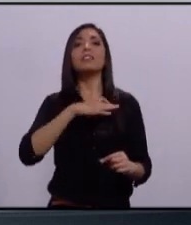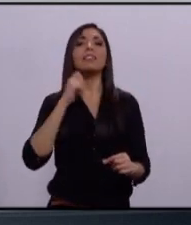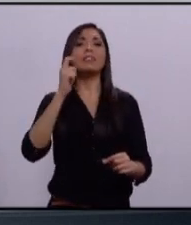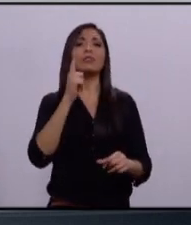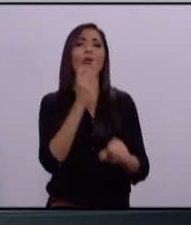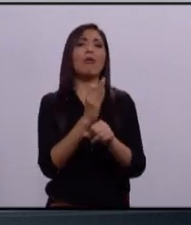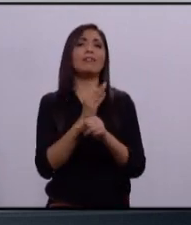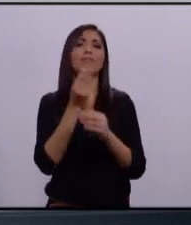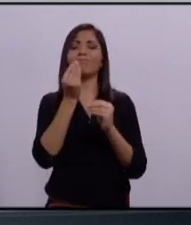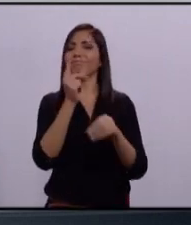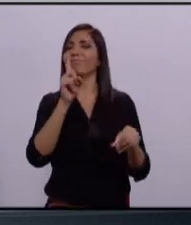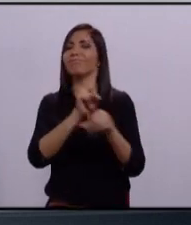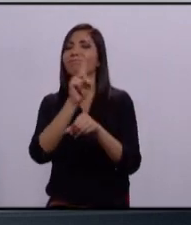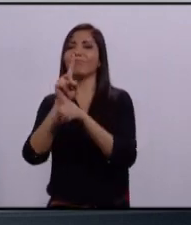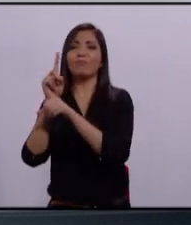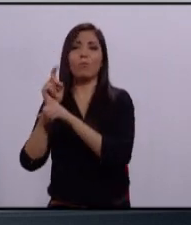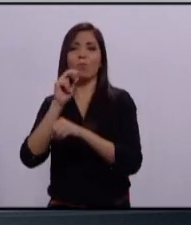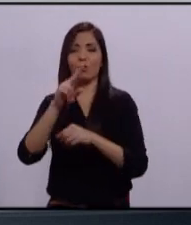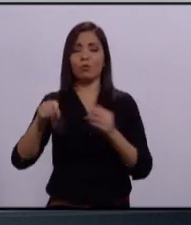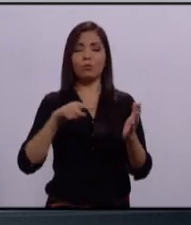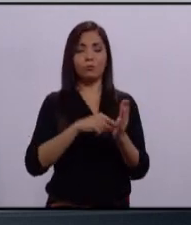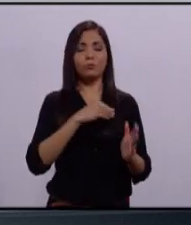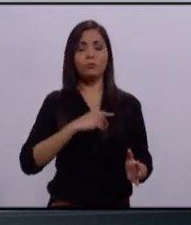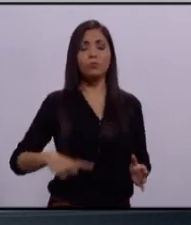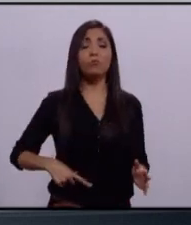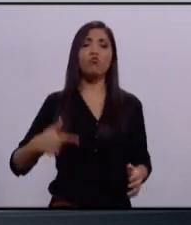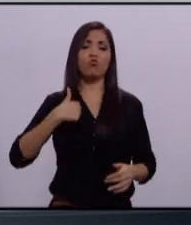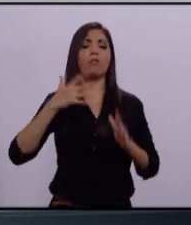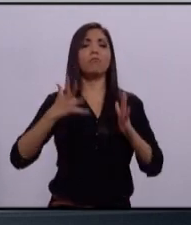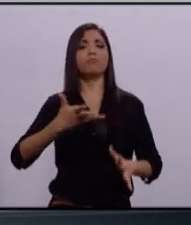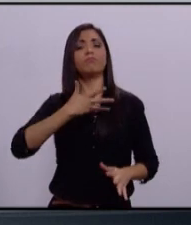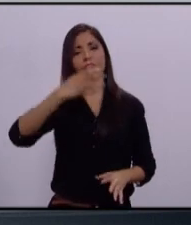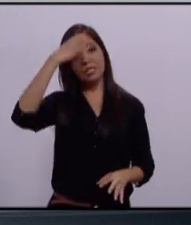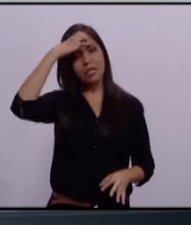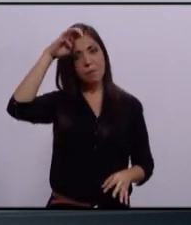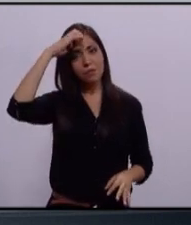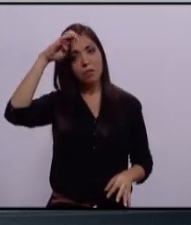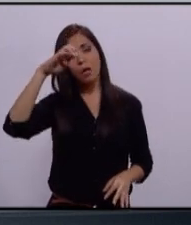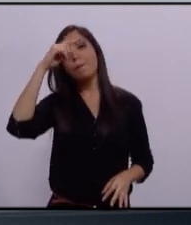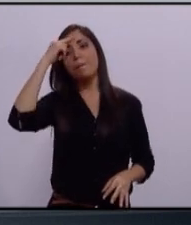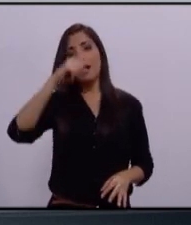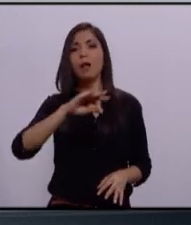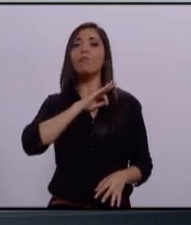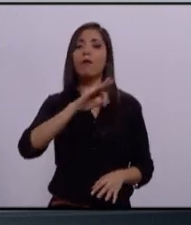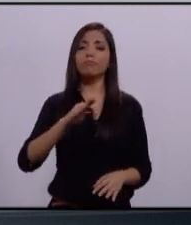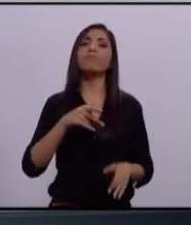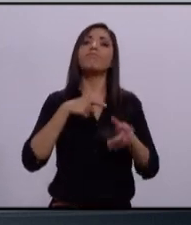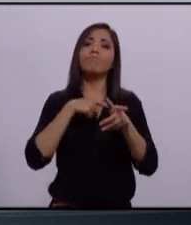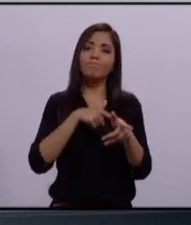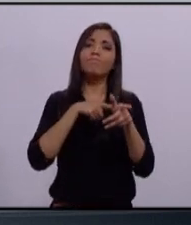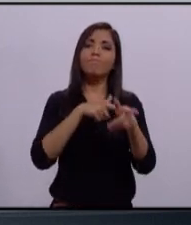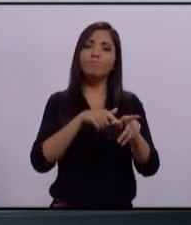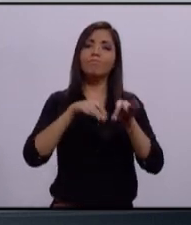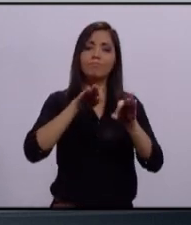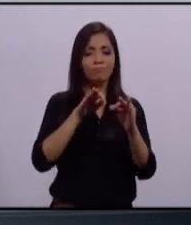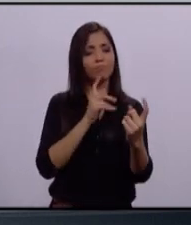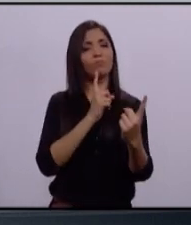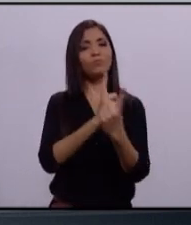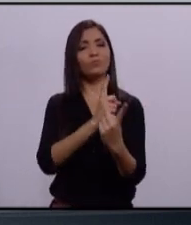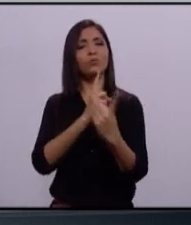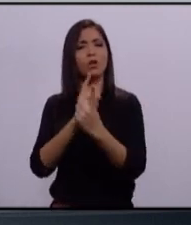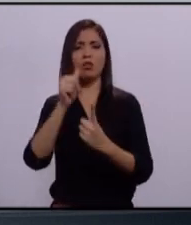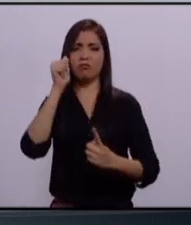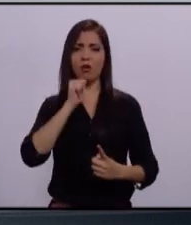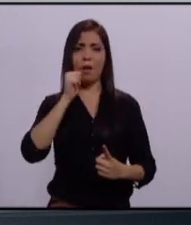que enfrenta nuestro municipio. Tengo la convicción plena de seguir trabajando cerca de la gente, como